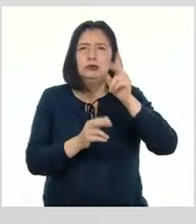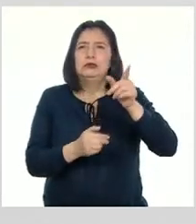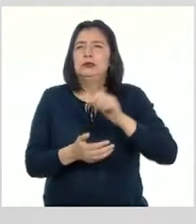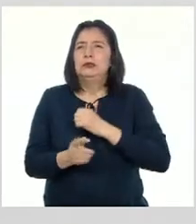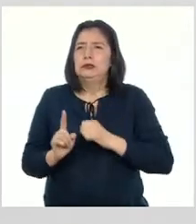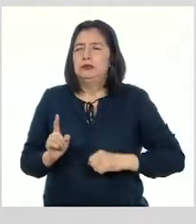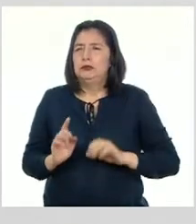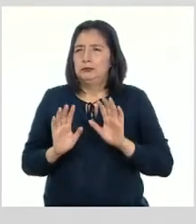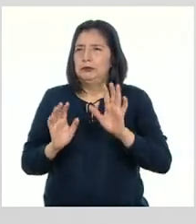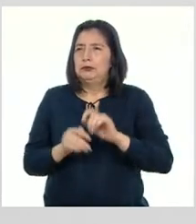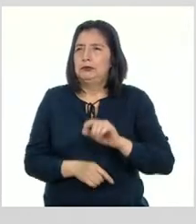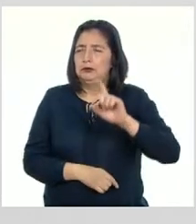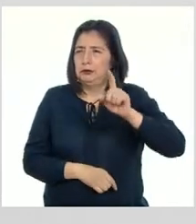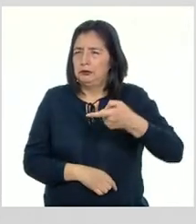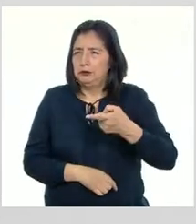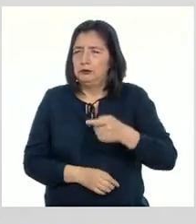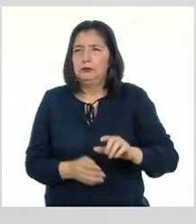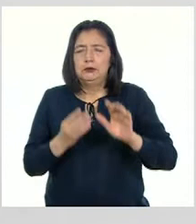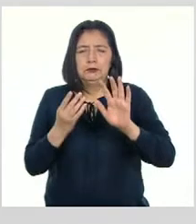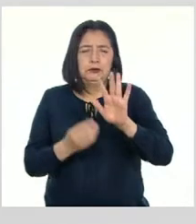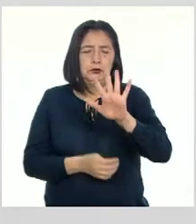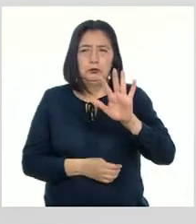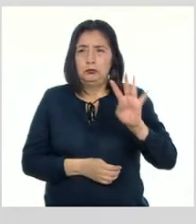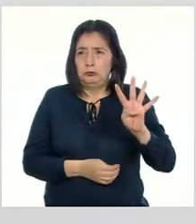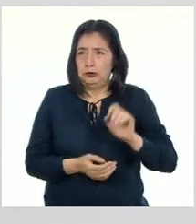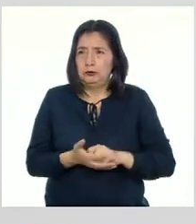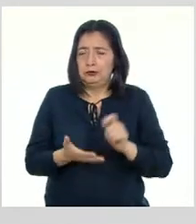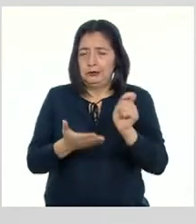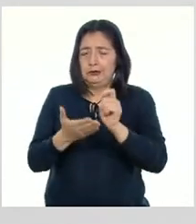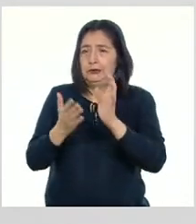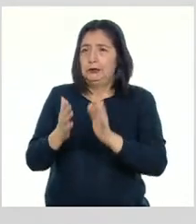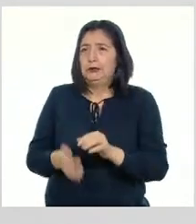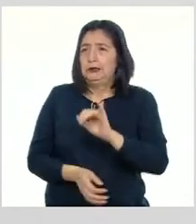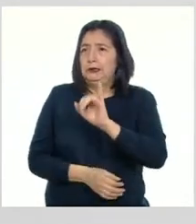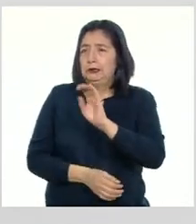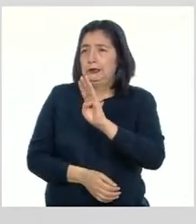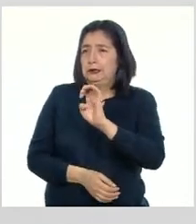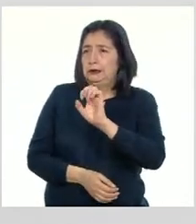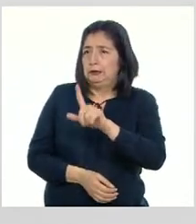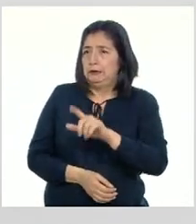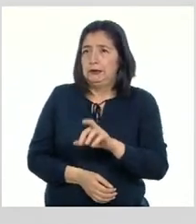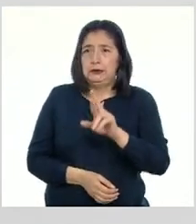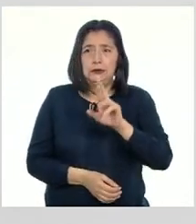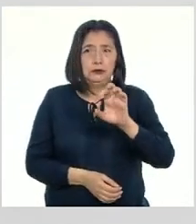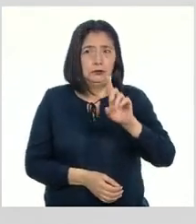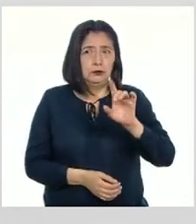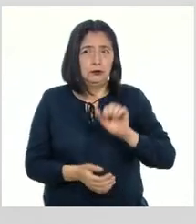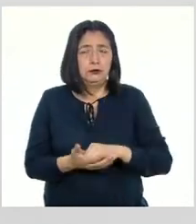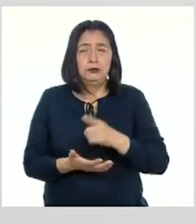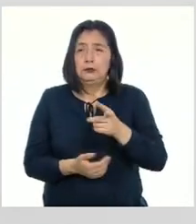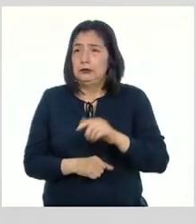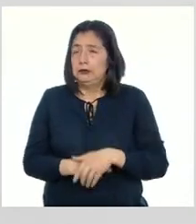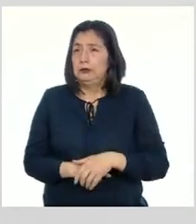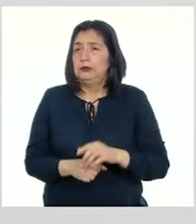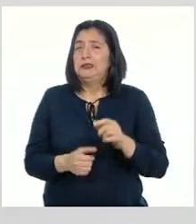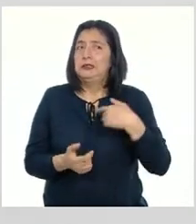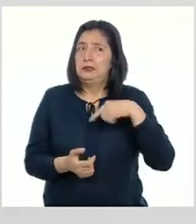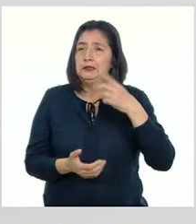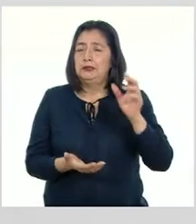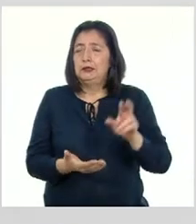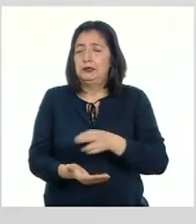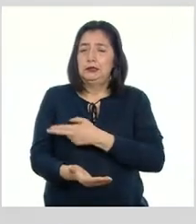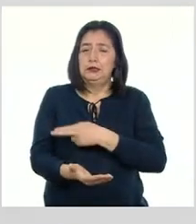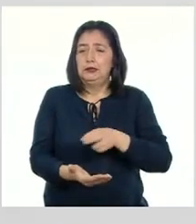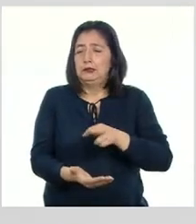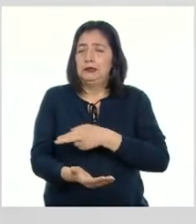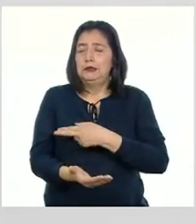Y en 1954 la compositora Isabel Rodríguez Larraín Pendergast Creó el